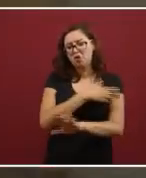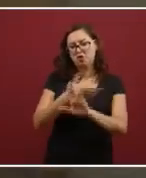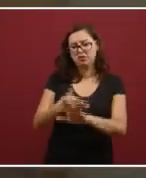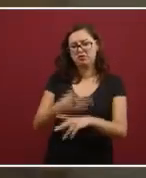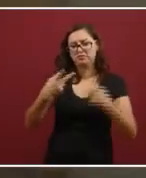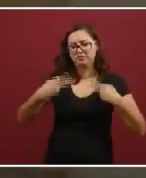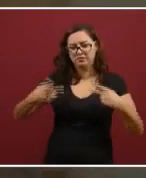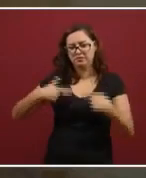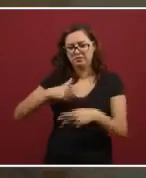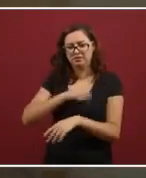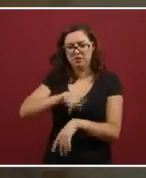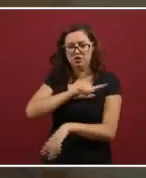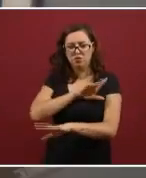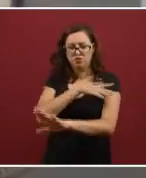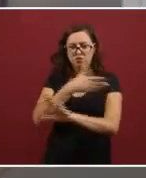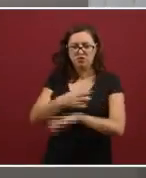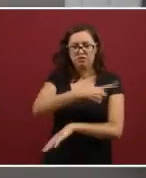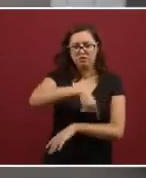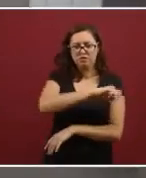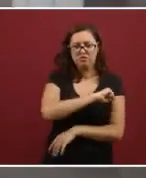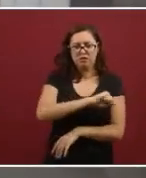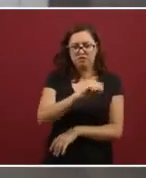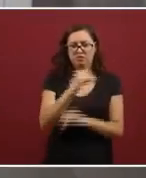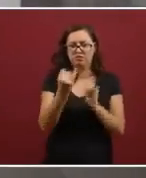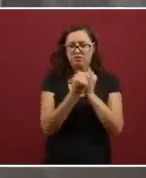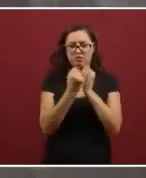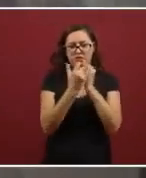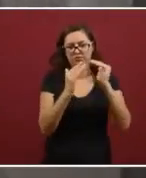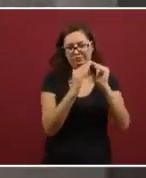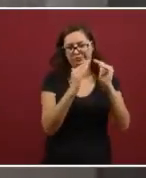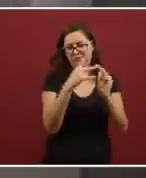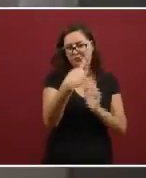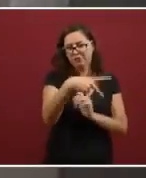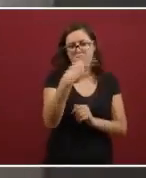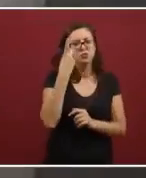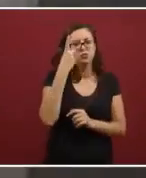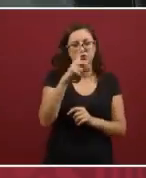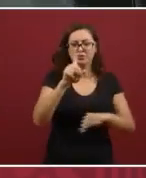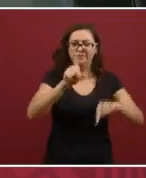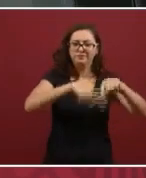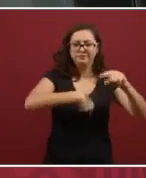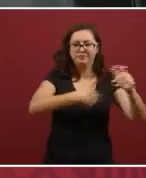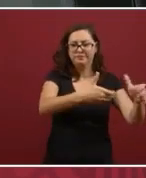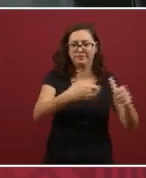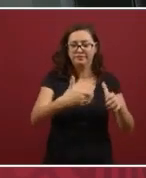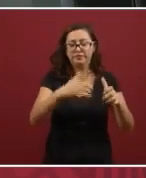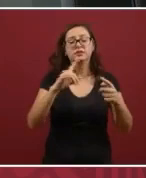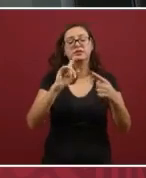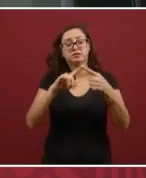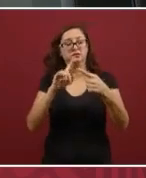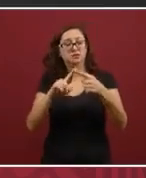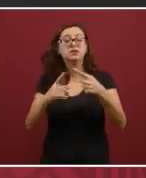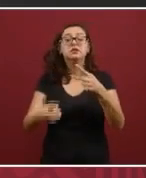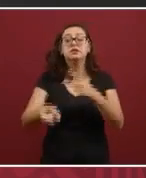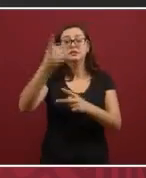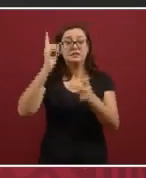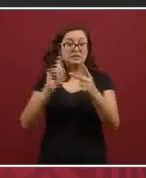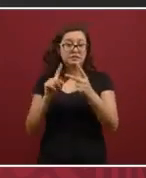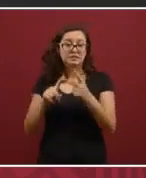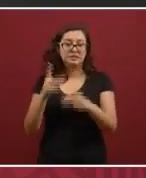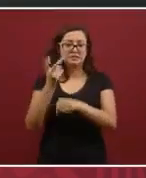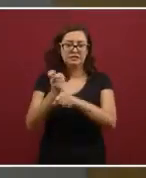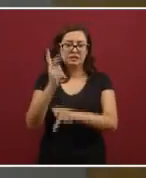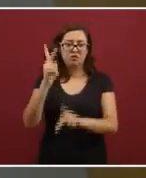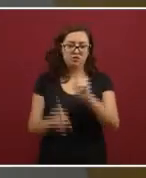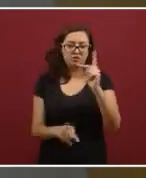un segundo bloque de bienes inmuebles que subastaremos en la segunda parte de la subasta. Ahí son